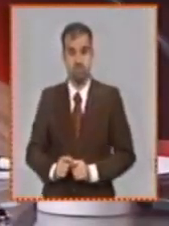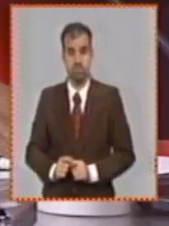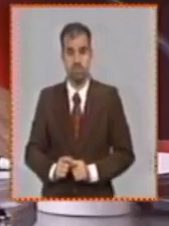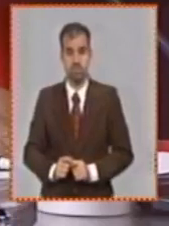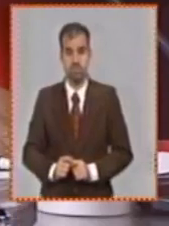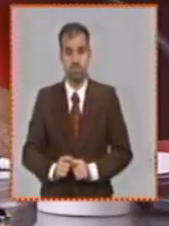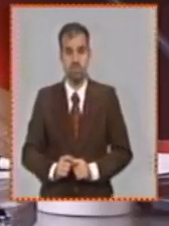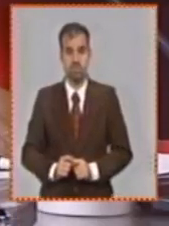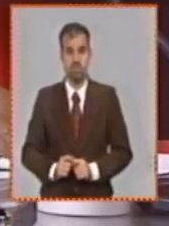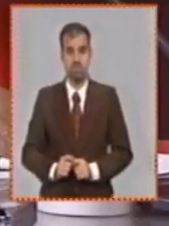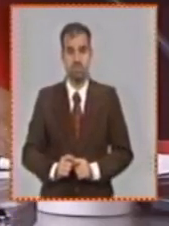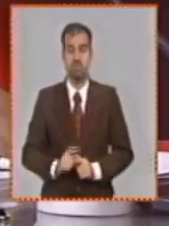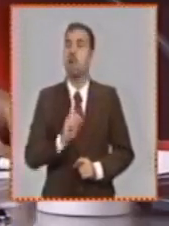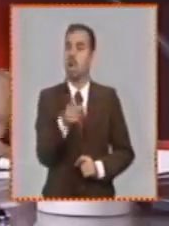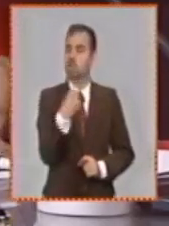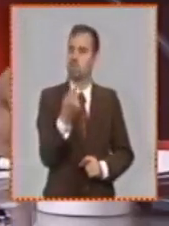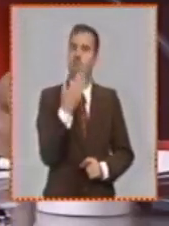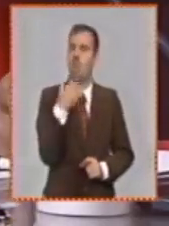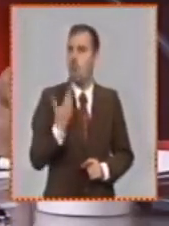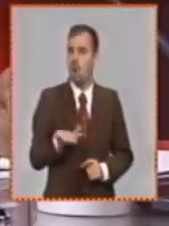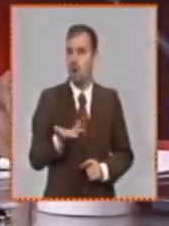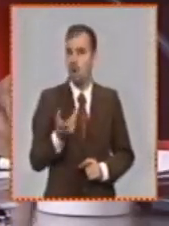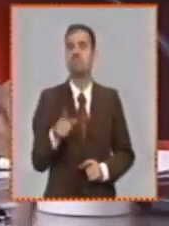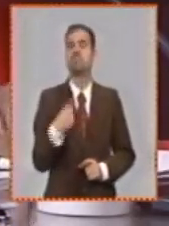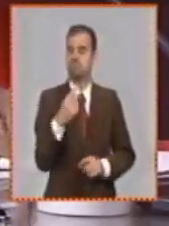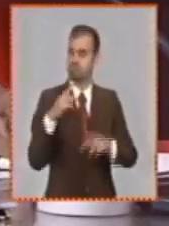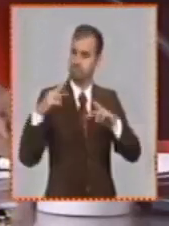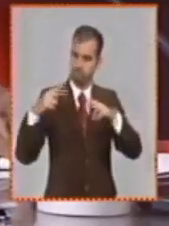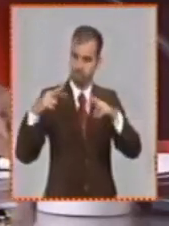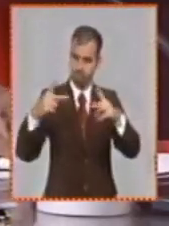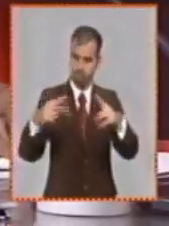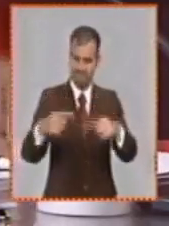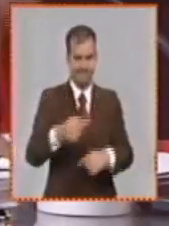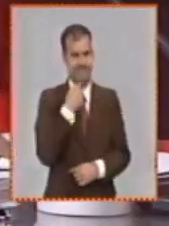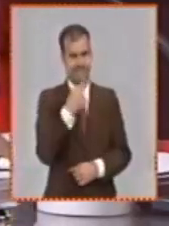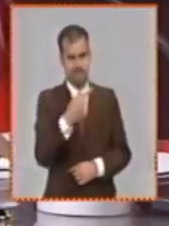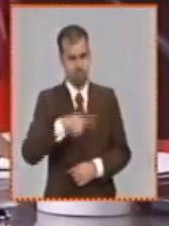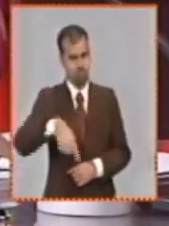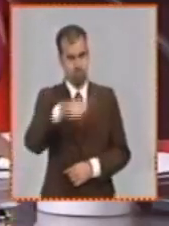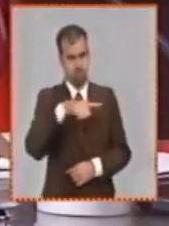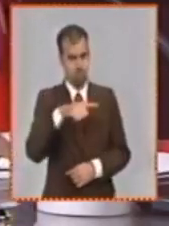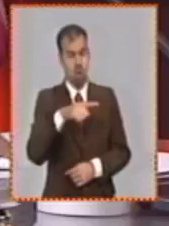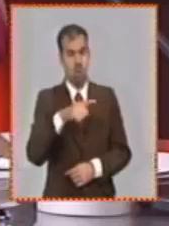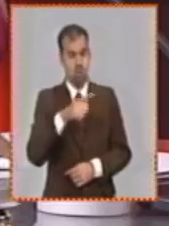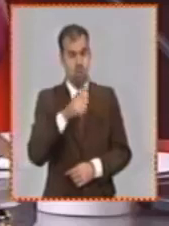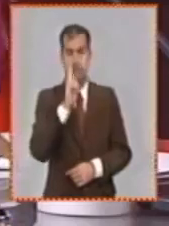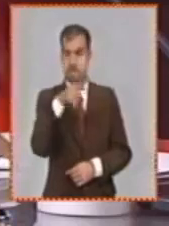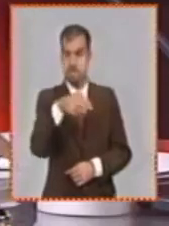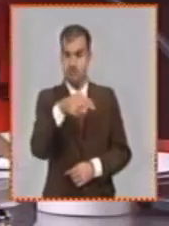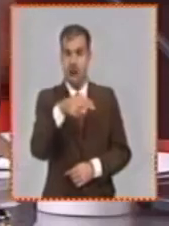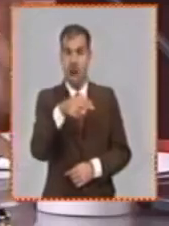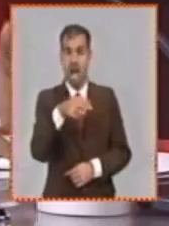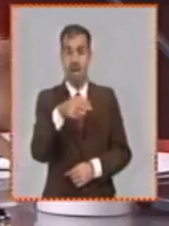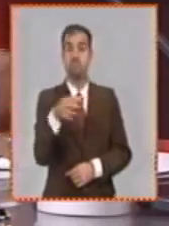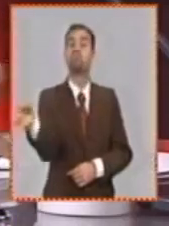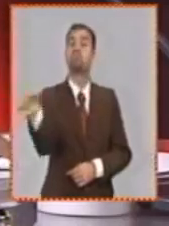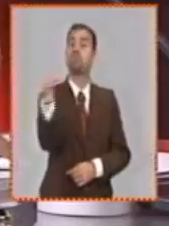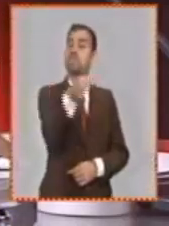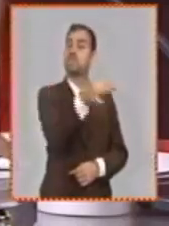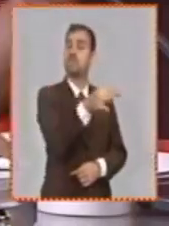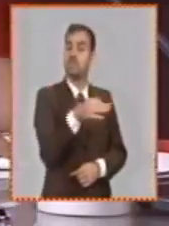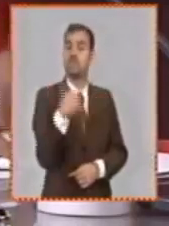también tendríamos entonces que continuar insistiendo con las administraciones locales en la ejecución del